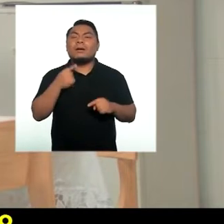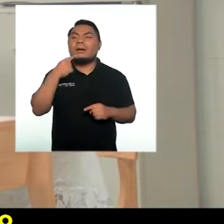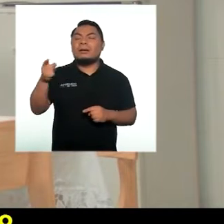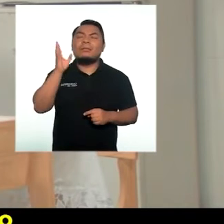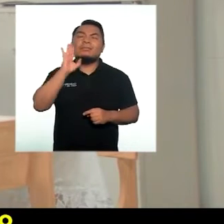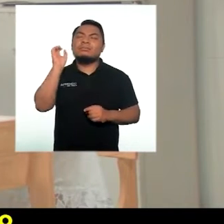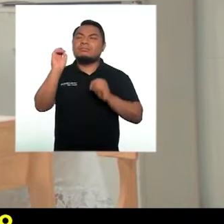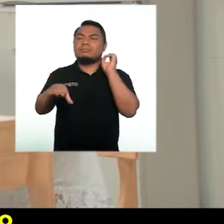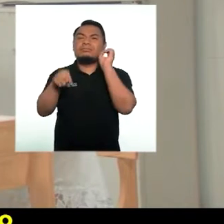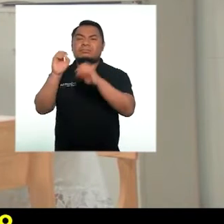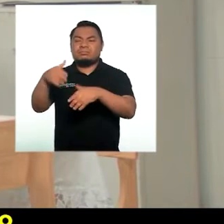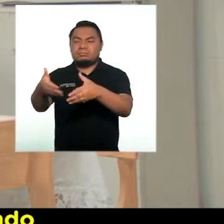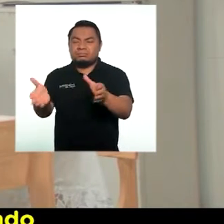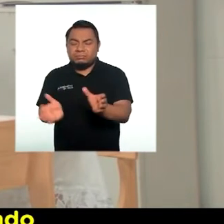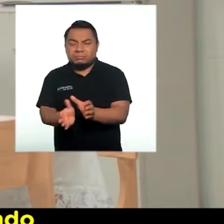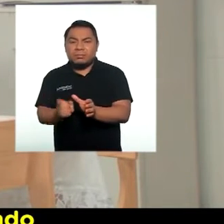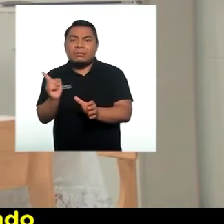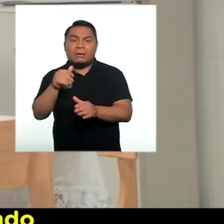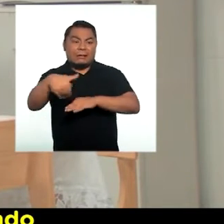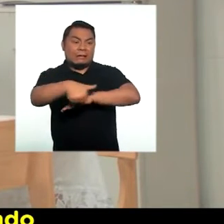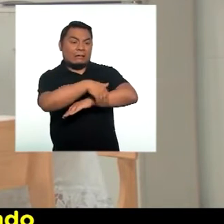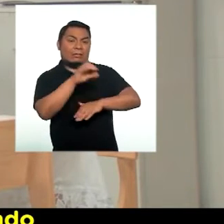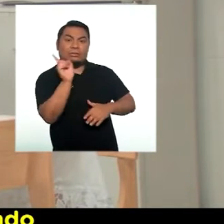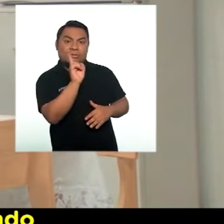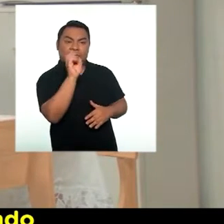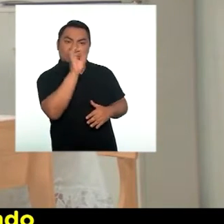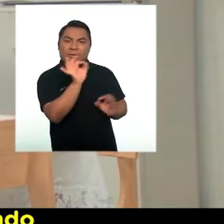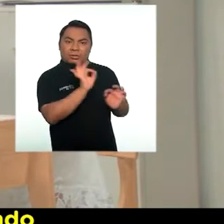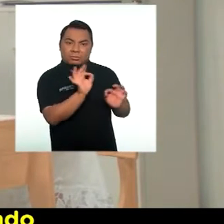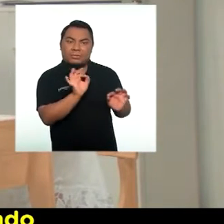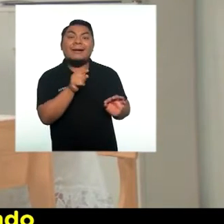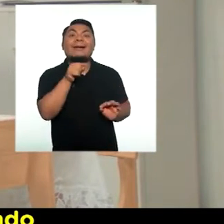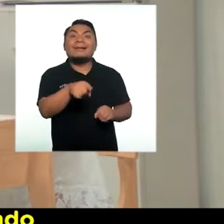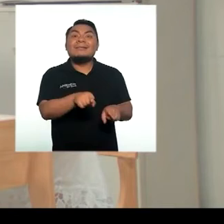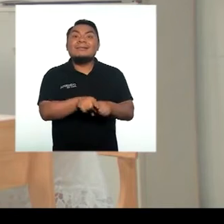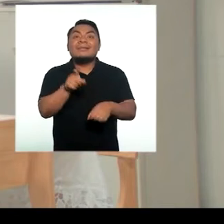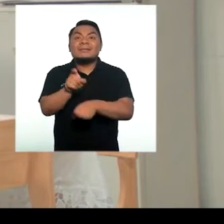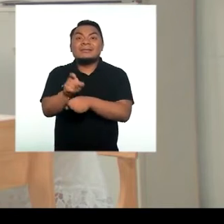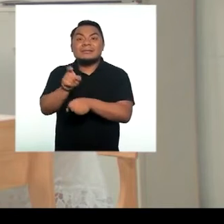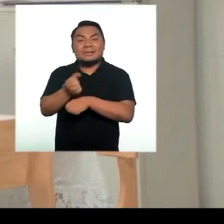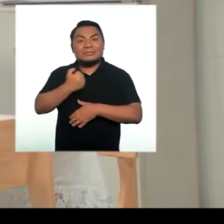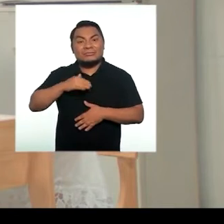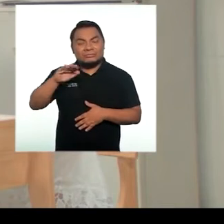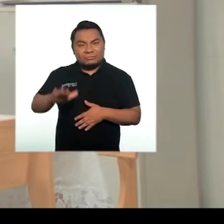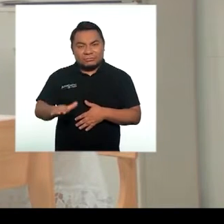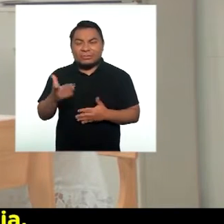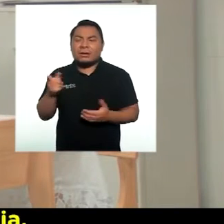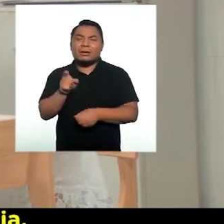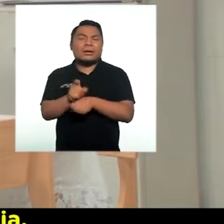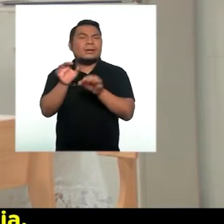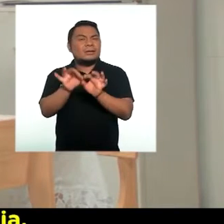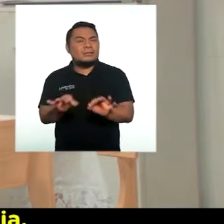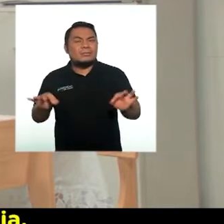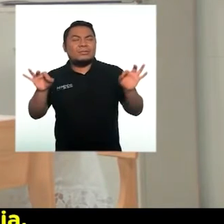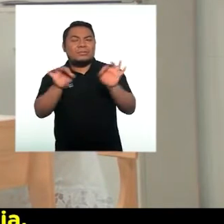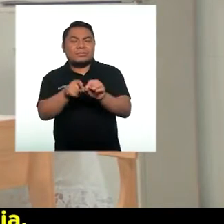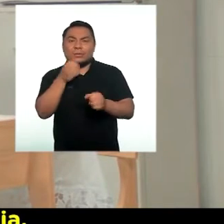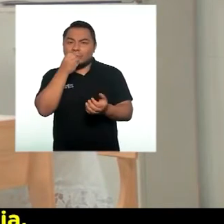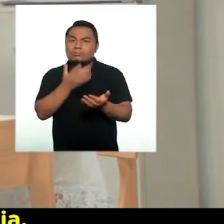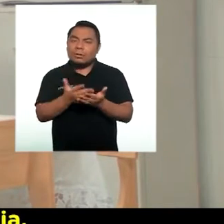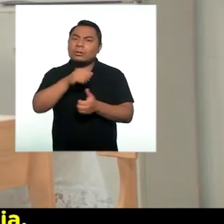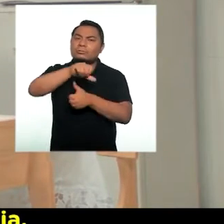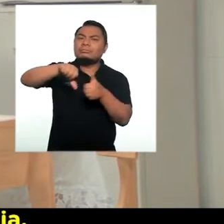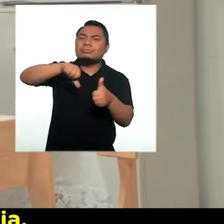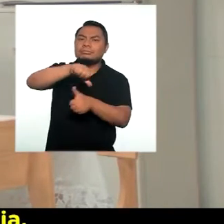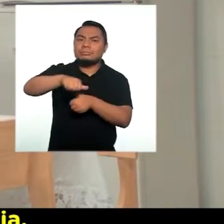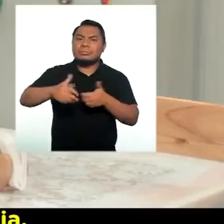cuando tiramos la basura en el tacho y no en la calle, ahí ya estamos enseñando a nuestras hijas e hijos cosas importantes de